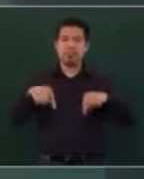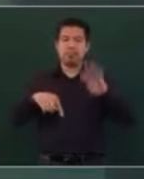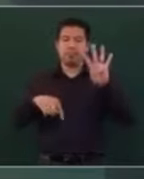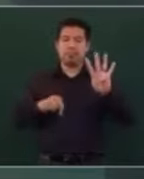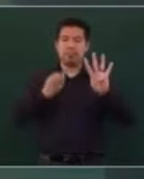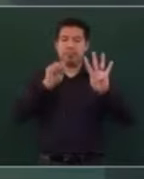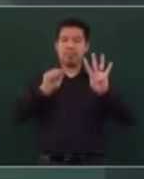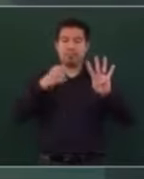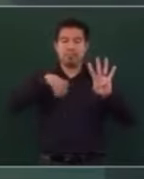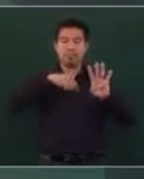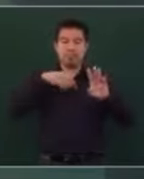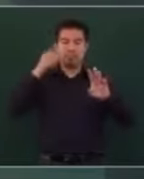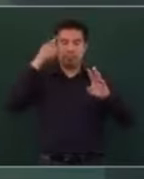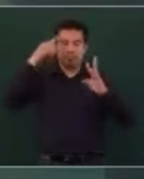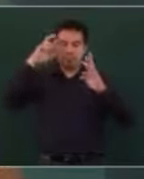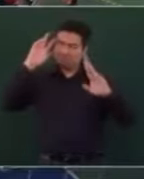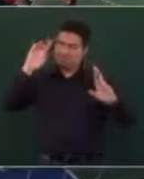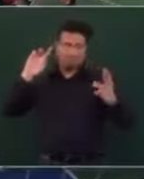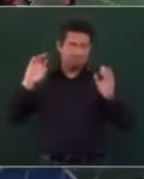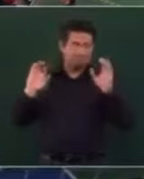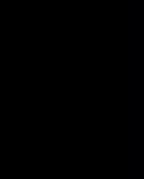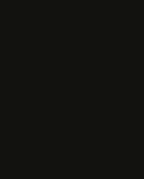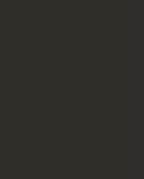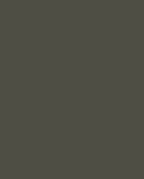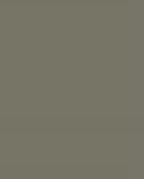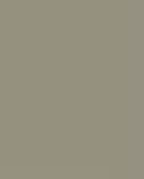revolución de las conciencias. Gracias.